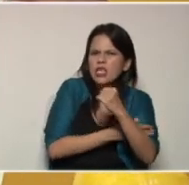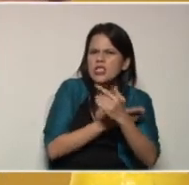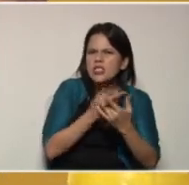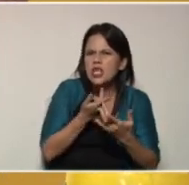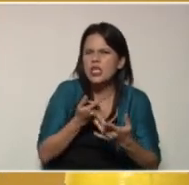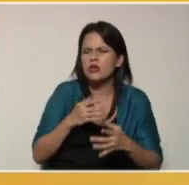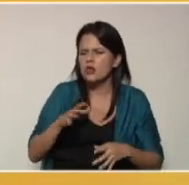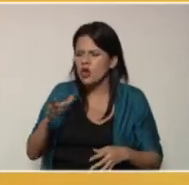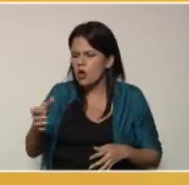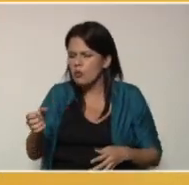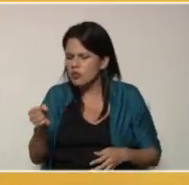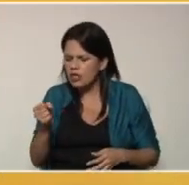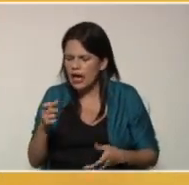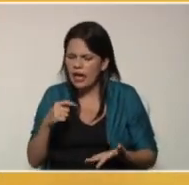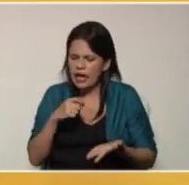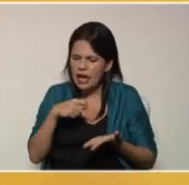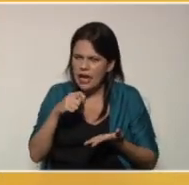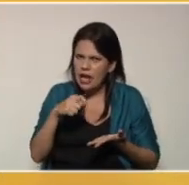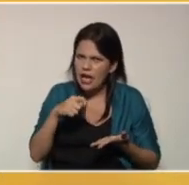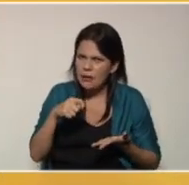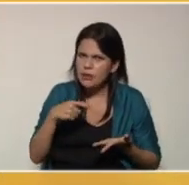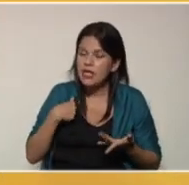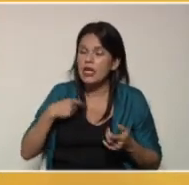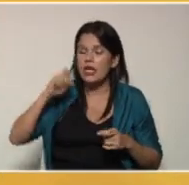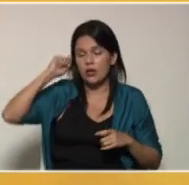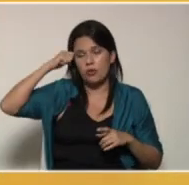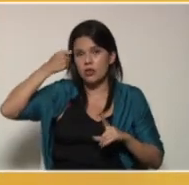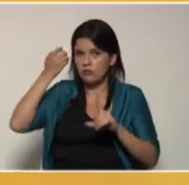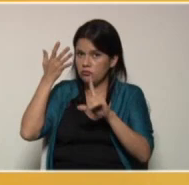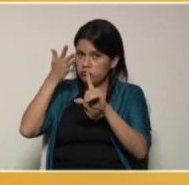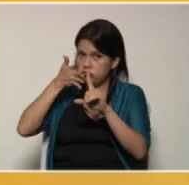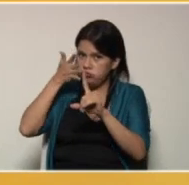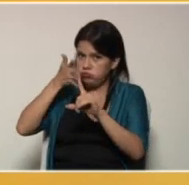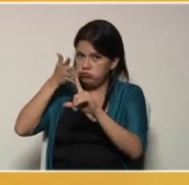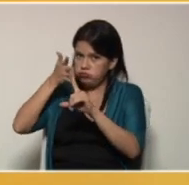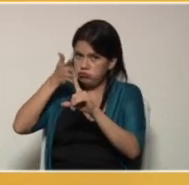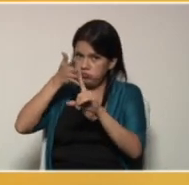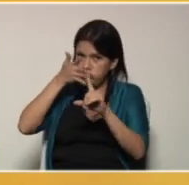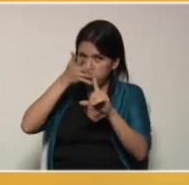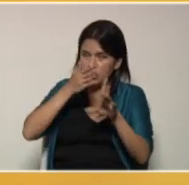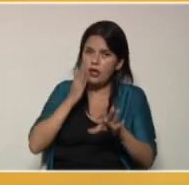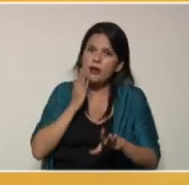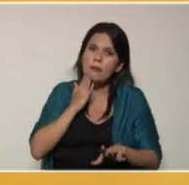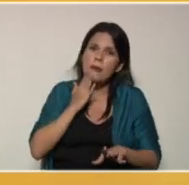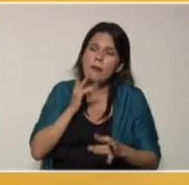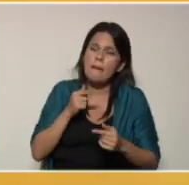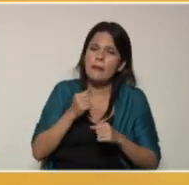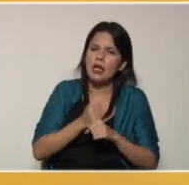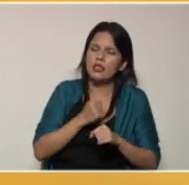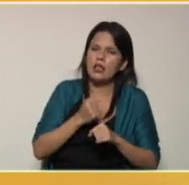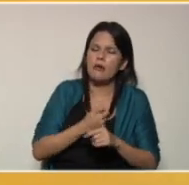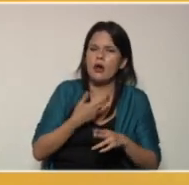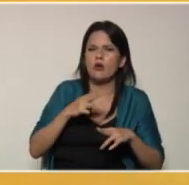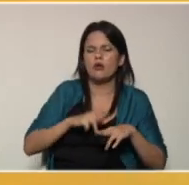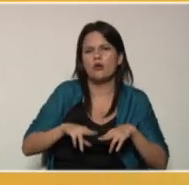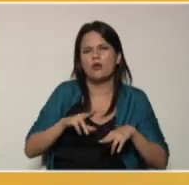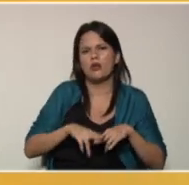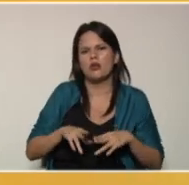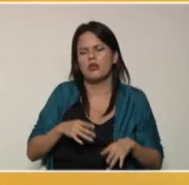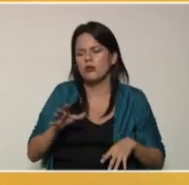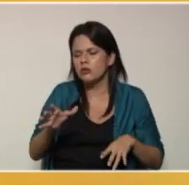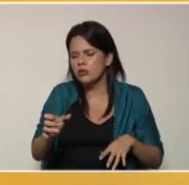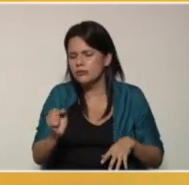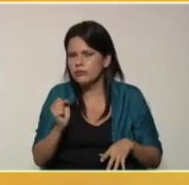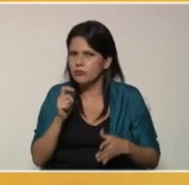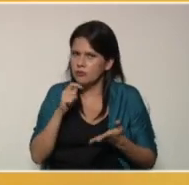toma el lápiz. Recuerden que estas orientaciones se están dando a las mamás para el trabajo con los niños, de cómo tomar